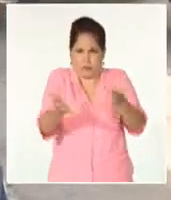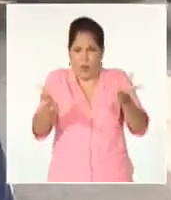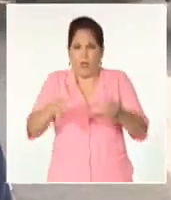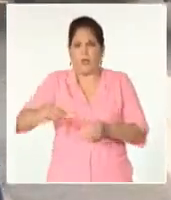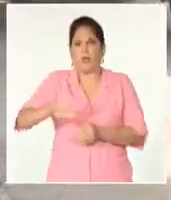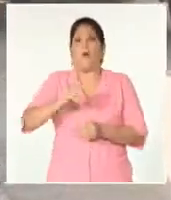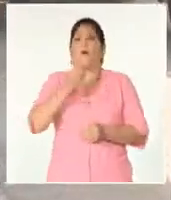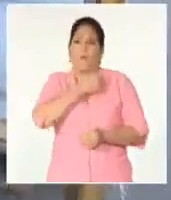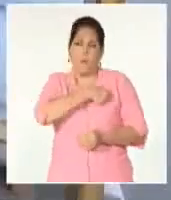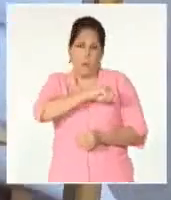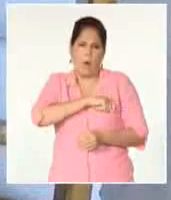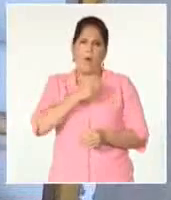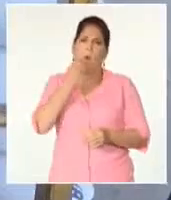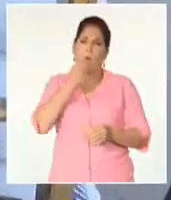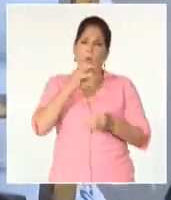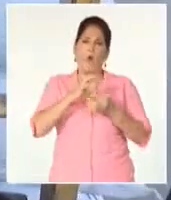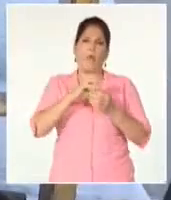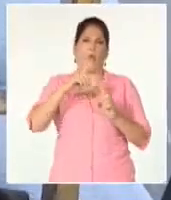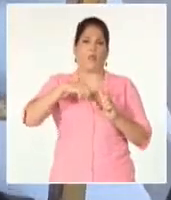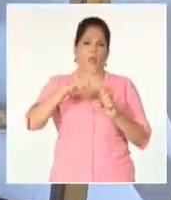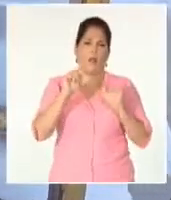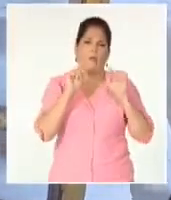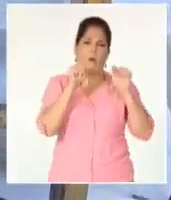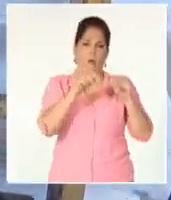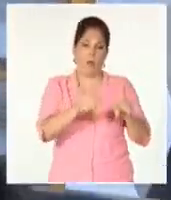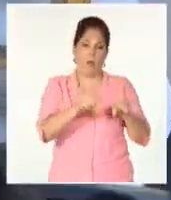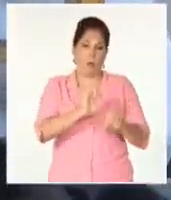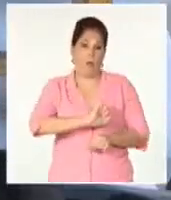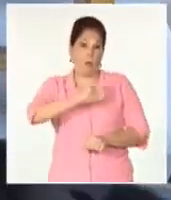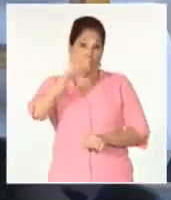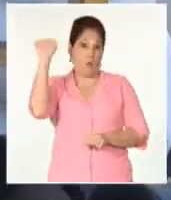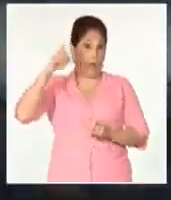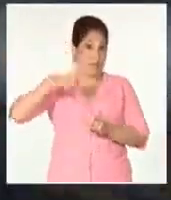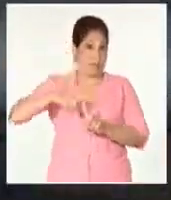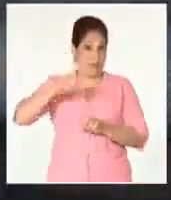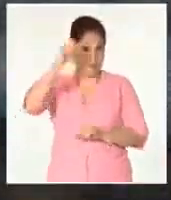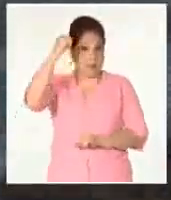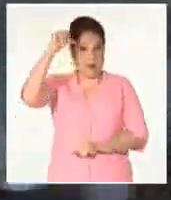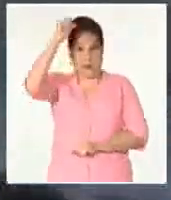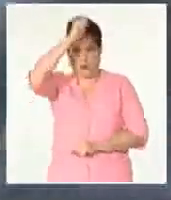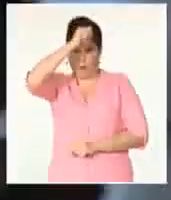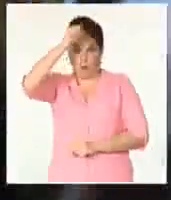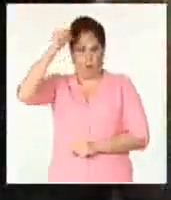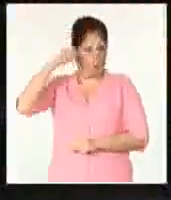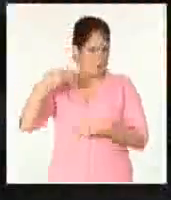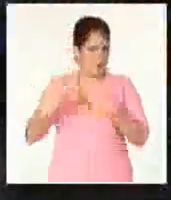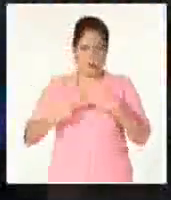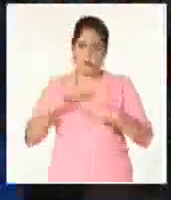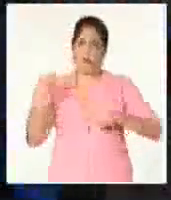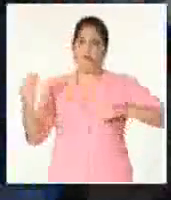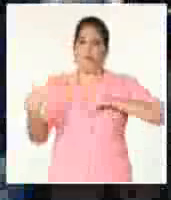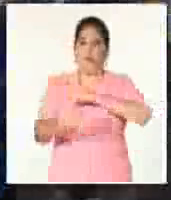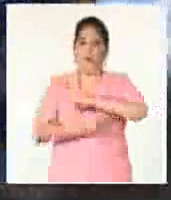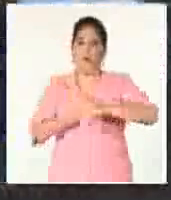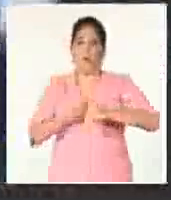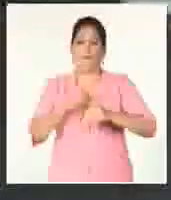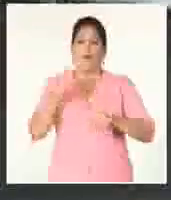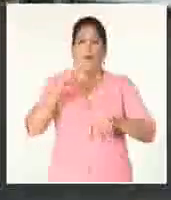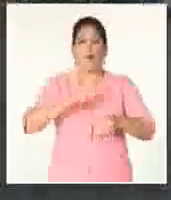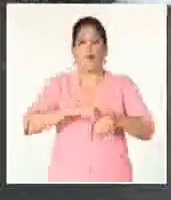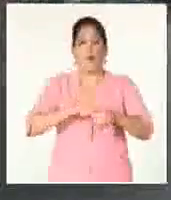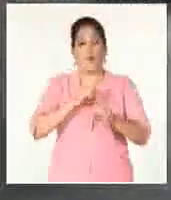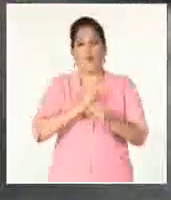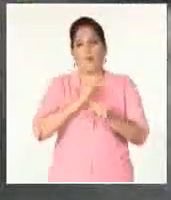de la bodega guantanamera. Para lograr esta tarea que incluyó el fin de semana, fue necesario modificar la jornada de trabajo para